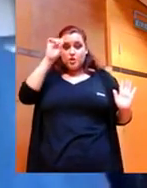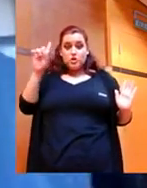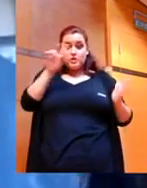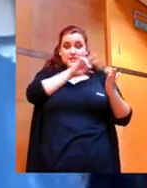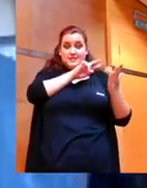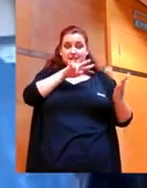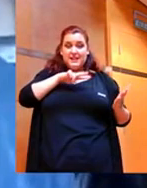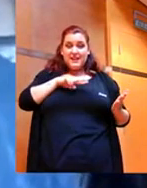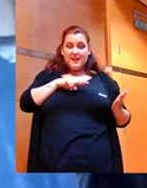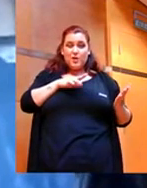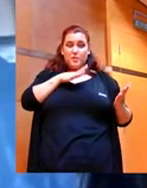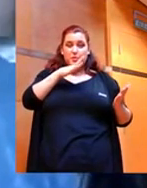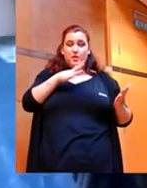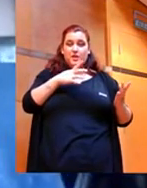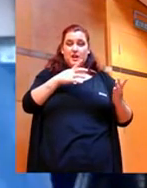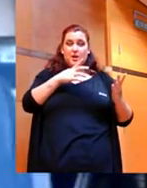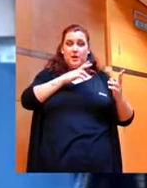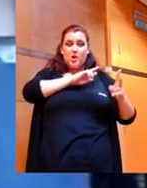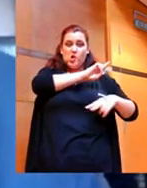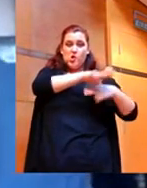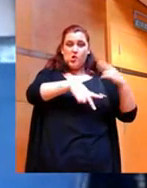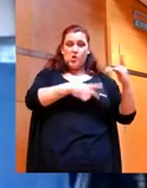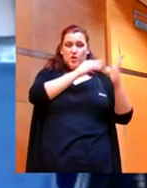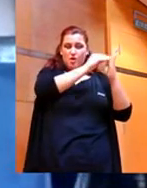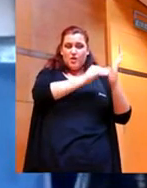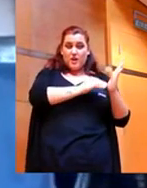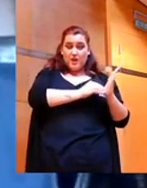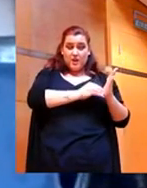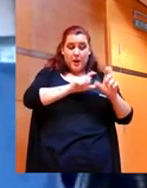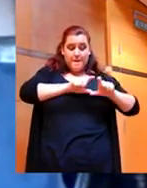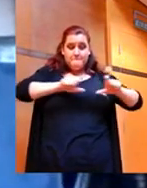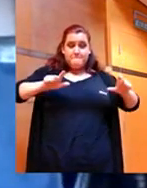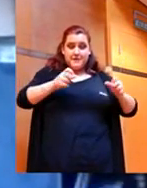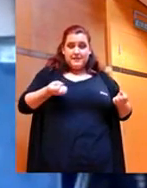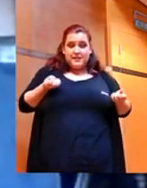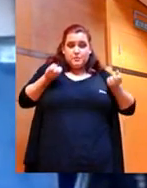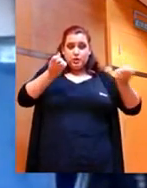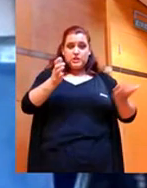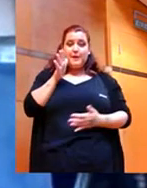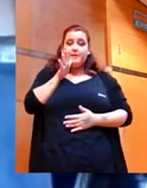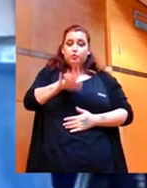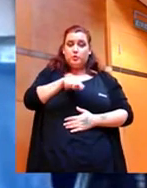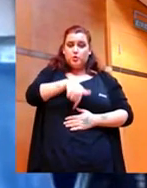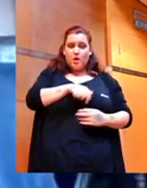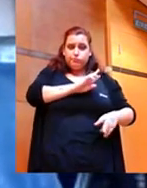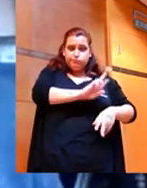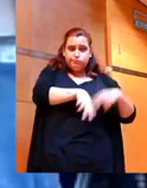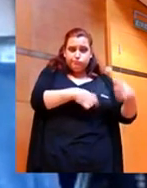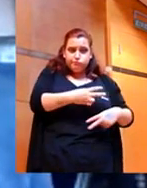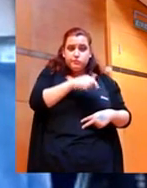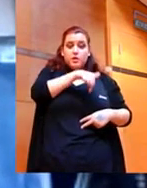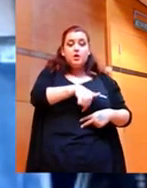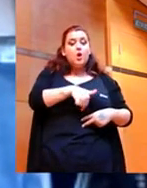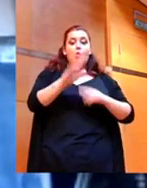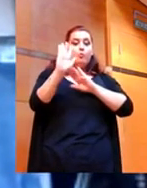sustancialmente corregida, sobre todo en la parte expositiva, en la exposición de motivos, no tanto así en las propuestas